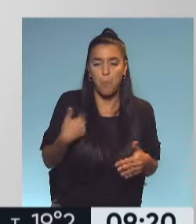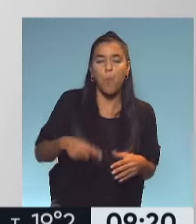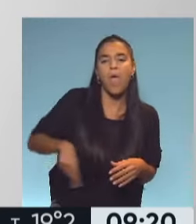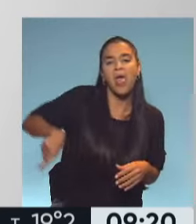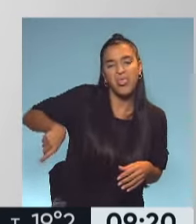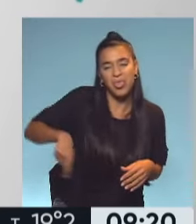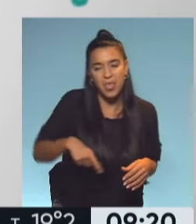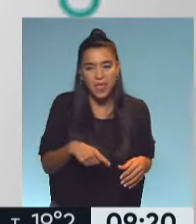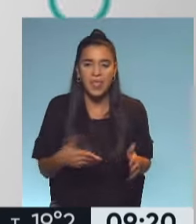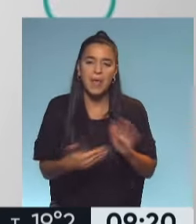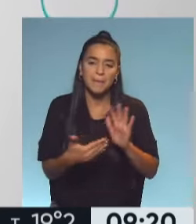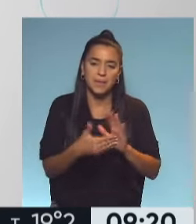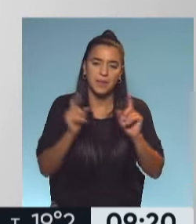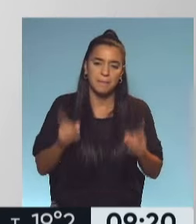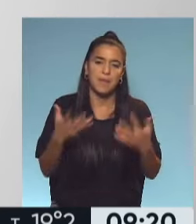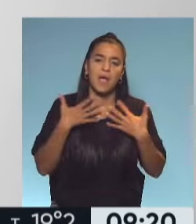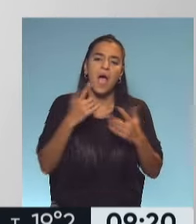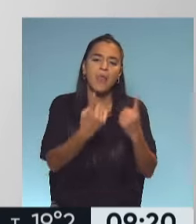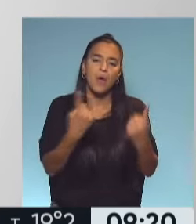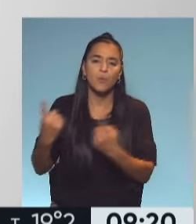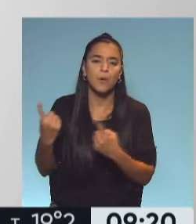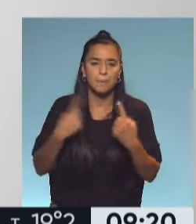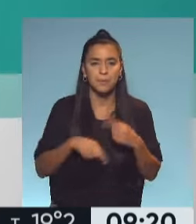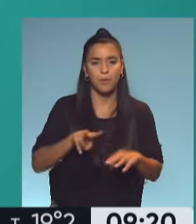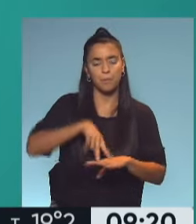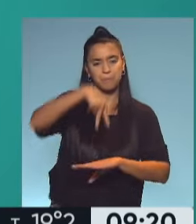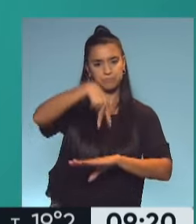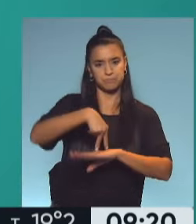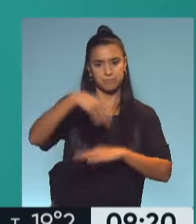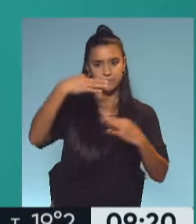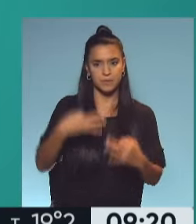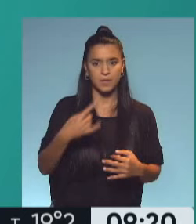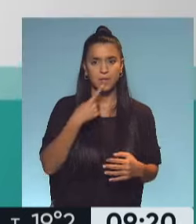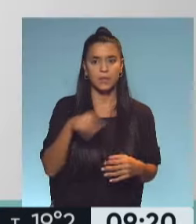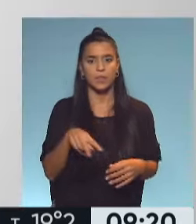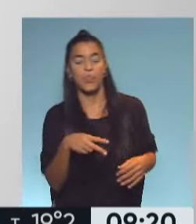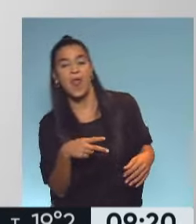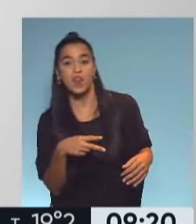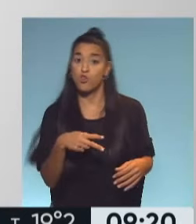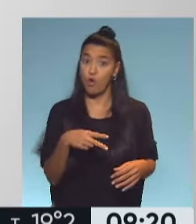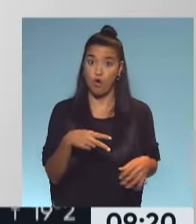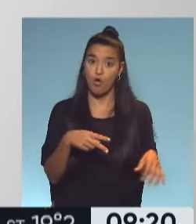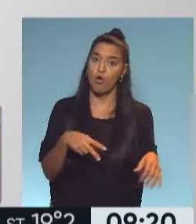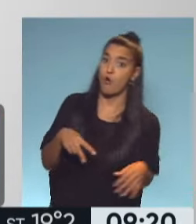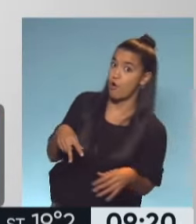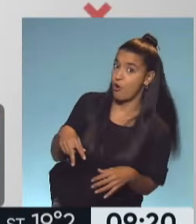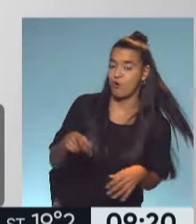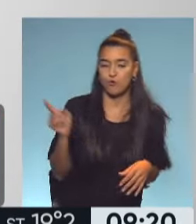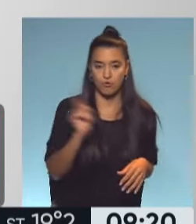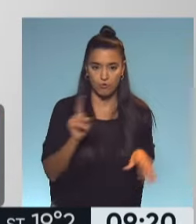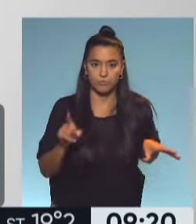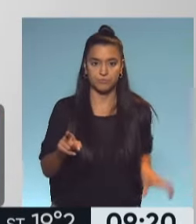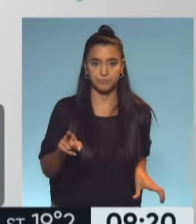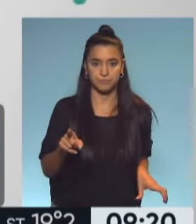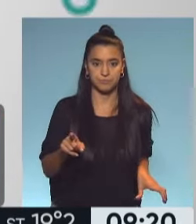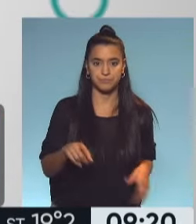flexión, eso de acuerdo también a la anatomía de cada uno, pero está para la derecha tratando de qué? De no irse de lado. De no tener